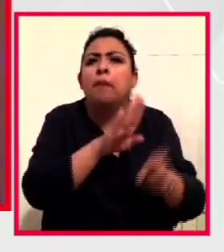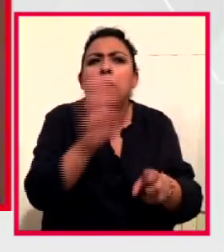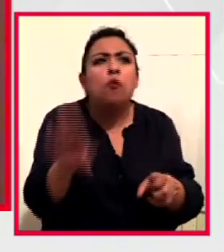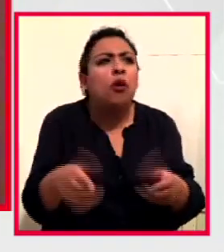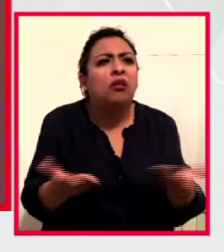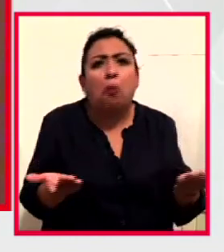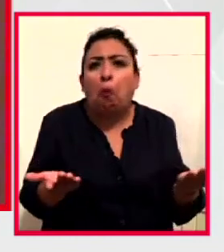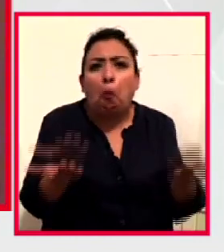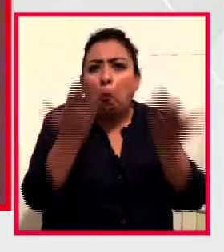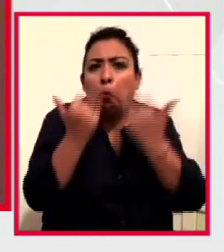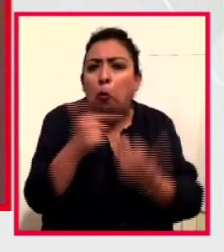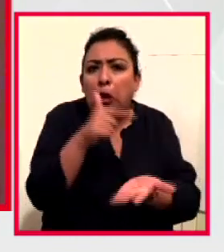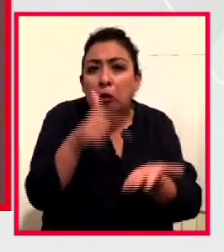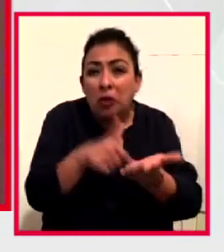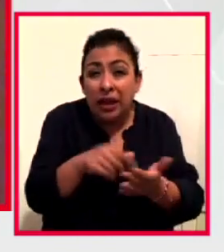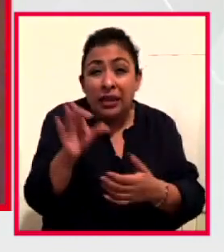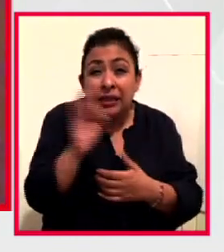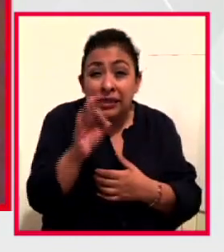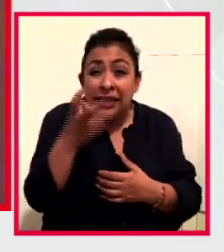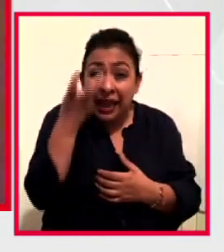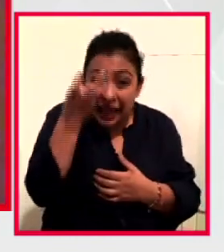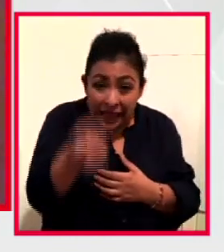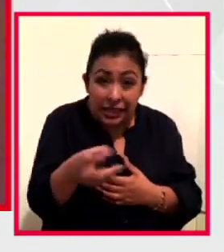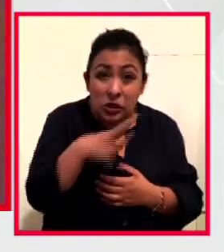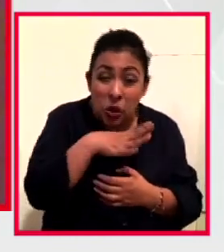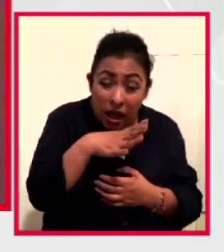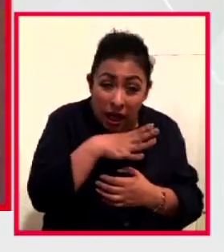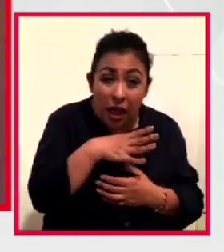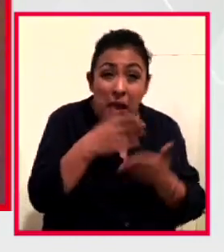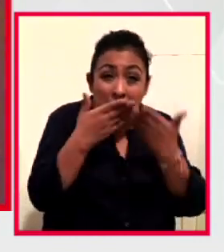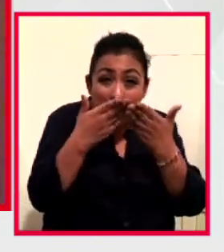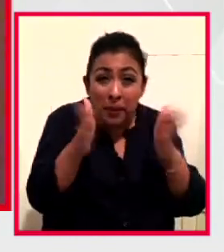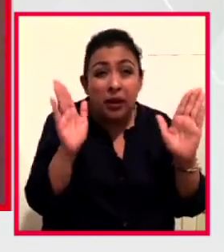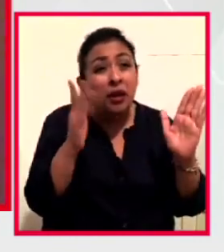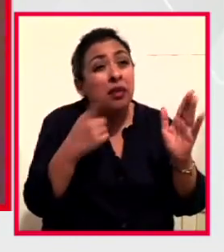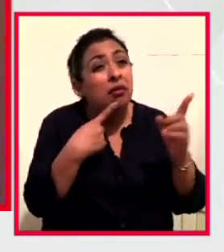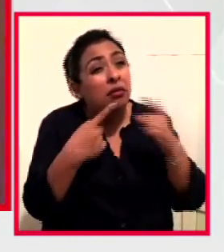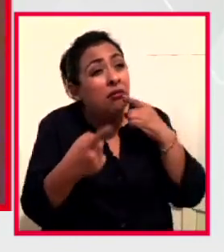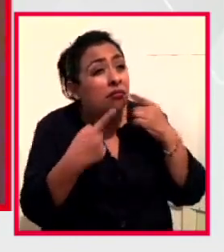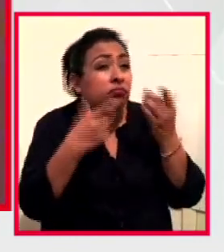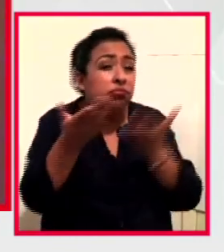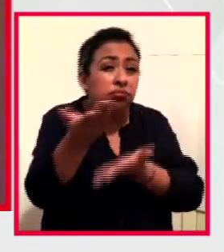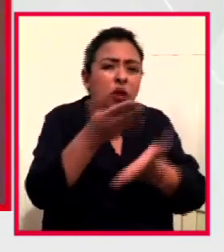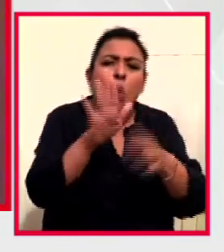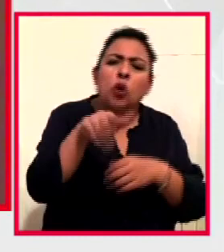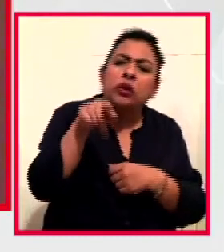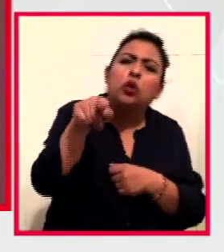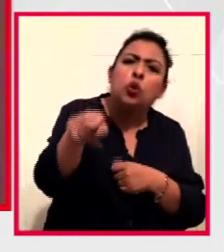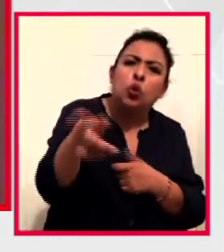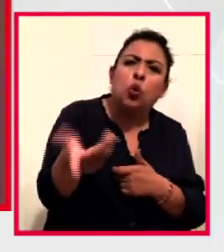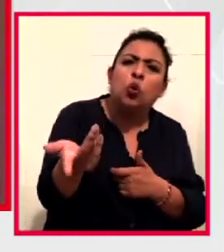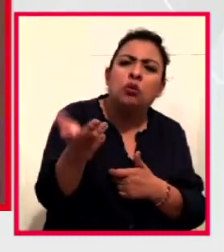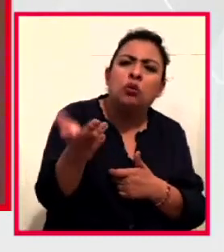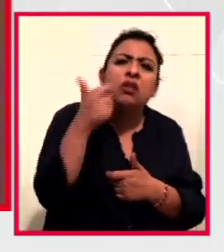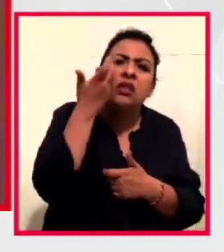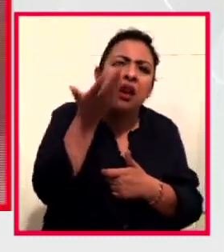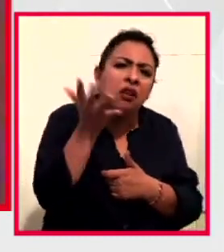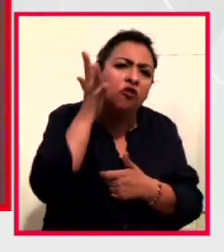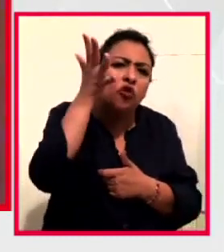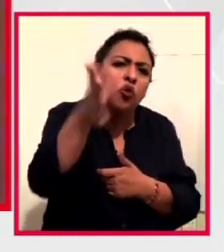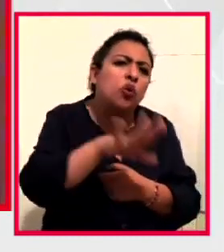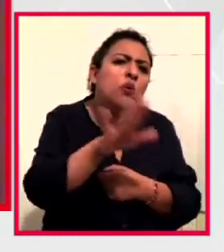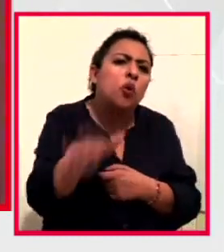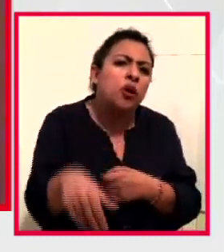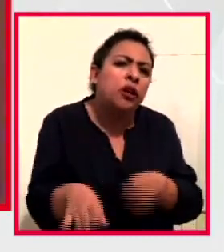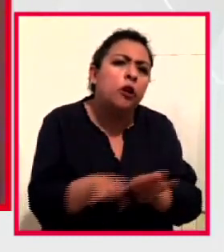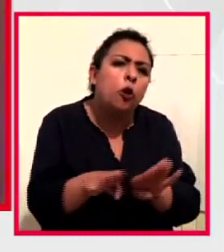si pudiéramos encontrar eso, si pudiéramos abrir las conversaciones, oye, ¿tú qué querrías en el final de tu vida? ¿Tú